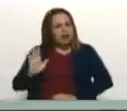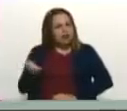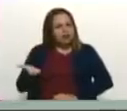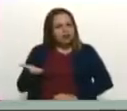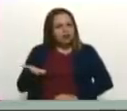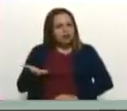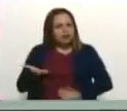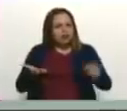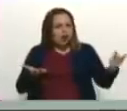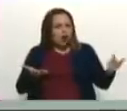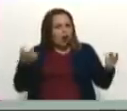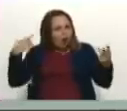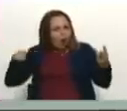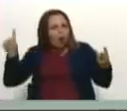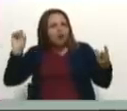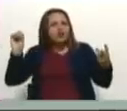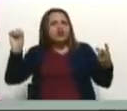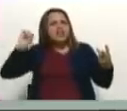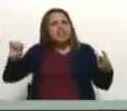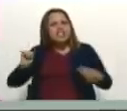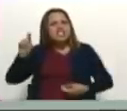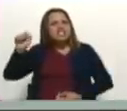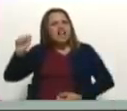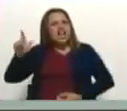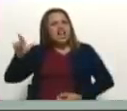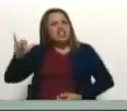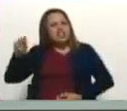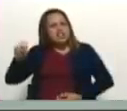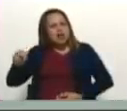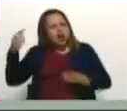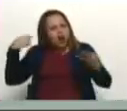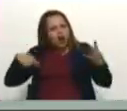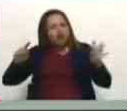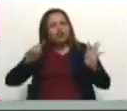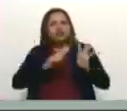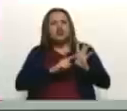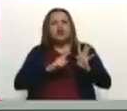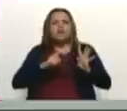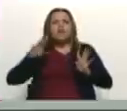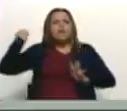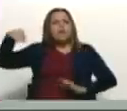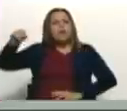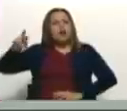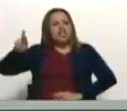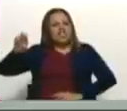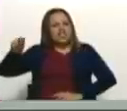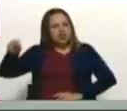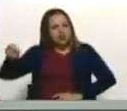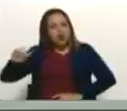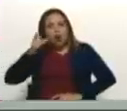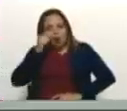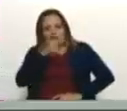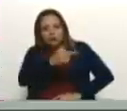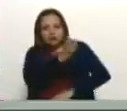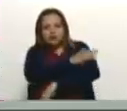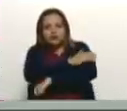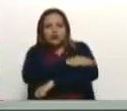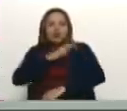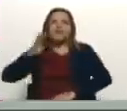ni a Stalin González, ni a Luis Aquiles Moreno. Gerardo Blei, escúchame,